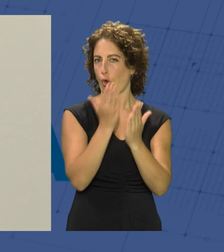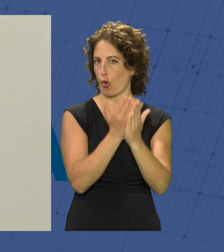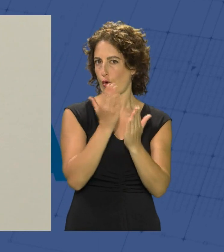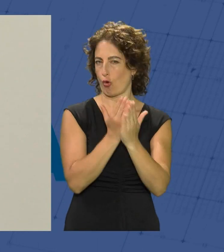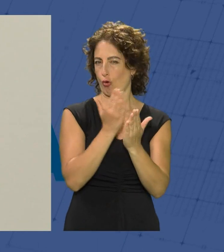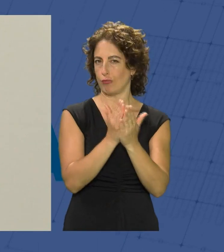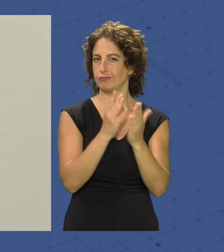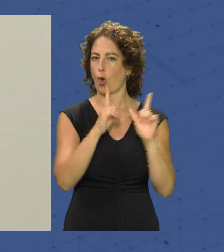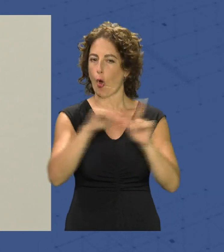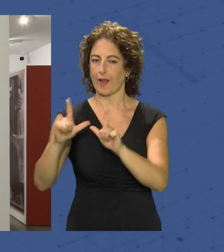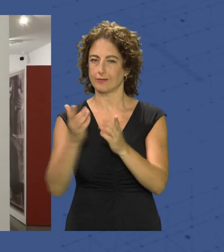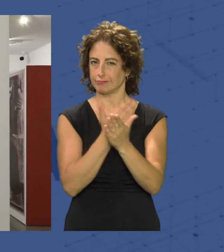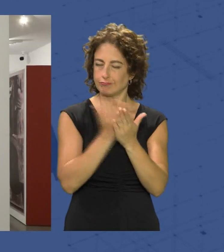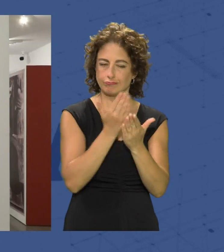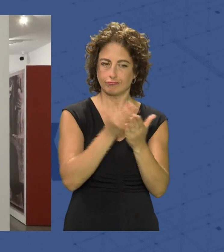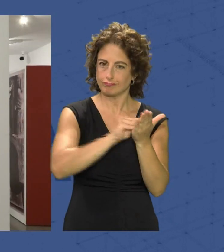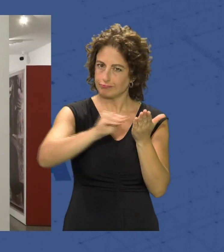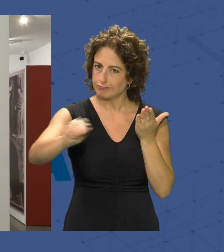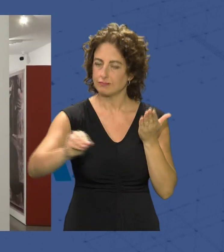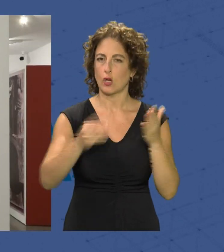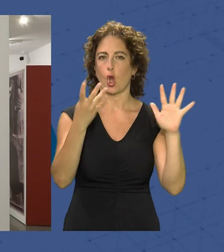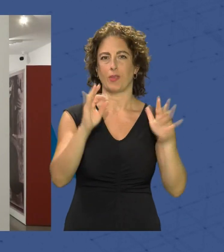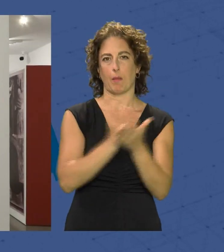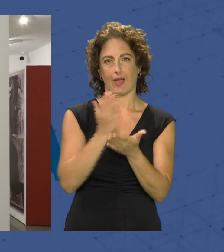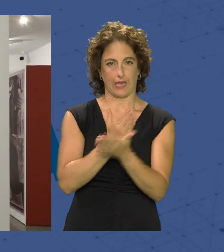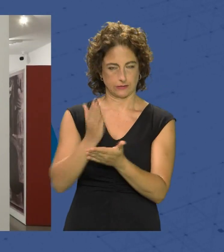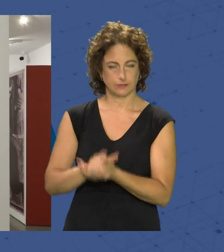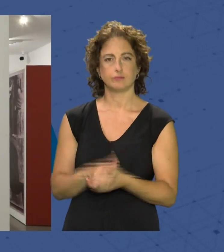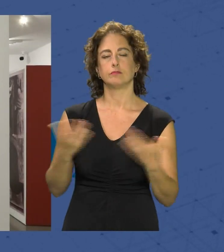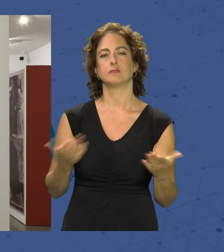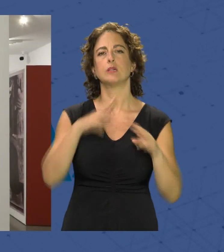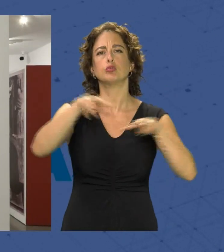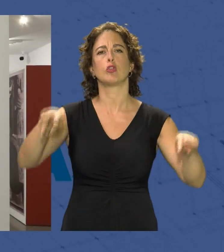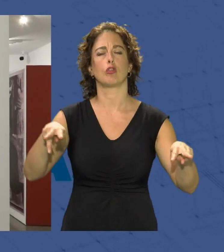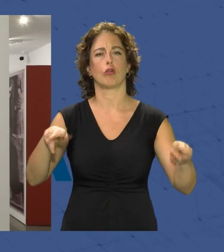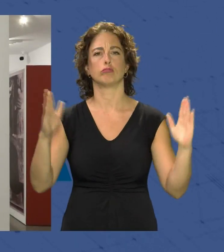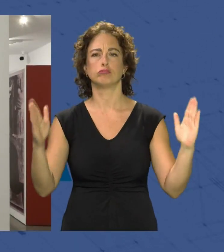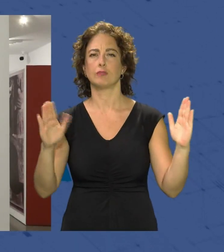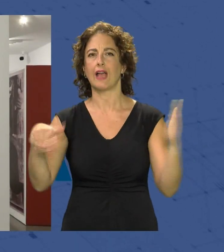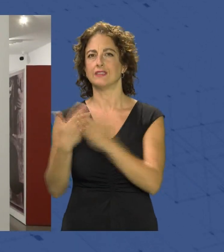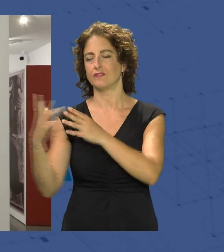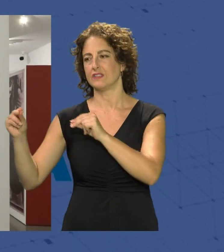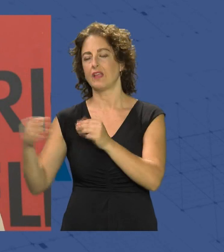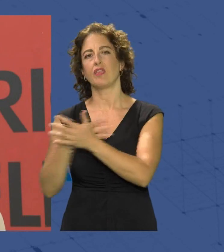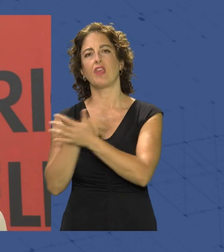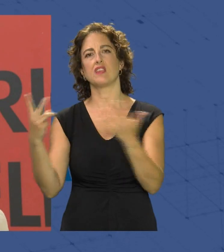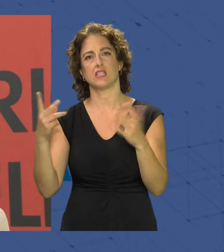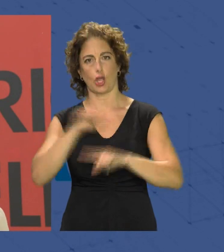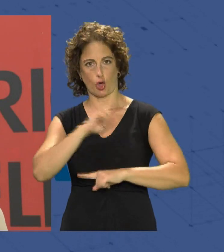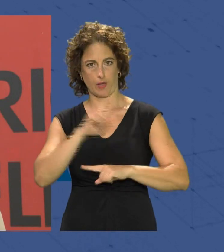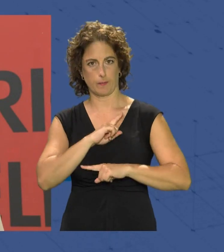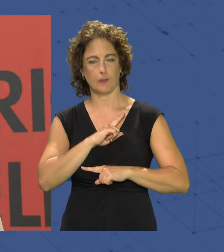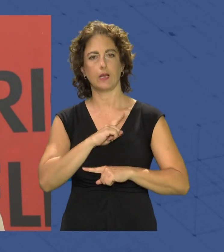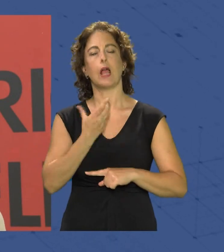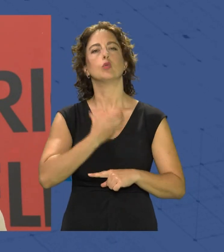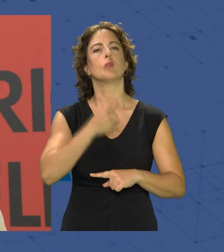catálogo con todas estas obras de 90 páginas esta exposición estará disponible hasta el próximo 17 de noviembre y desde el